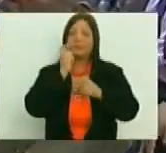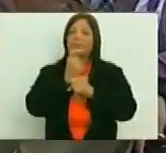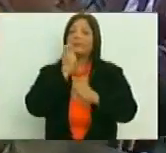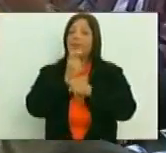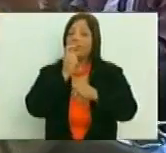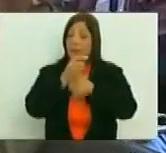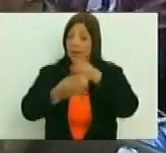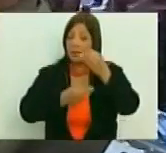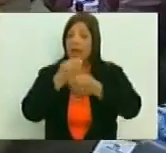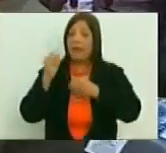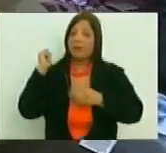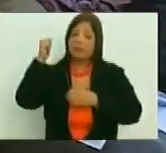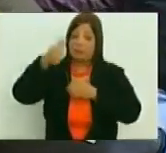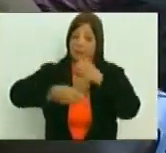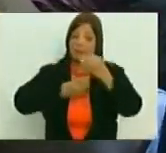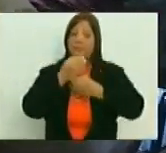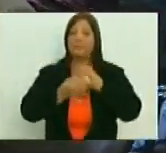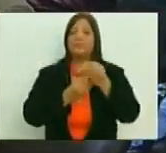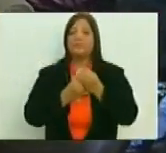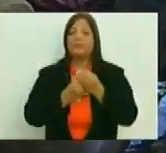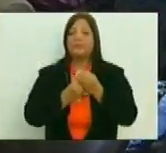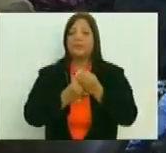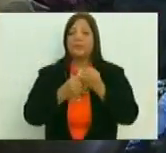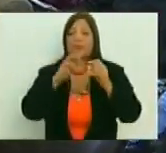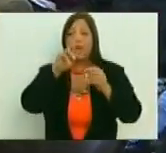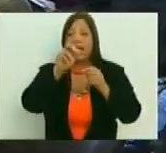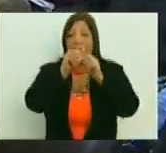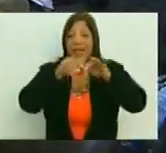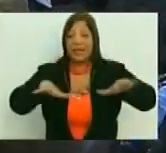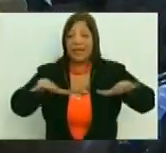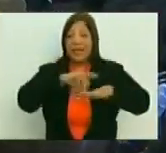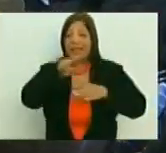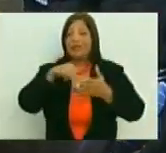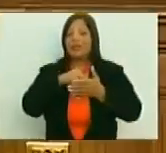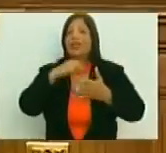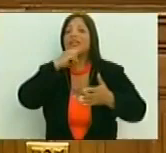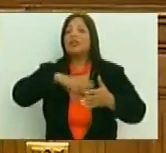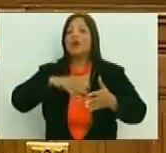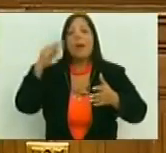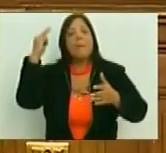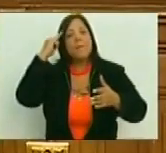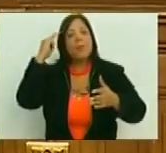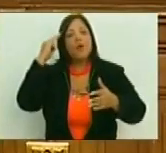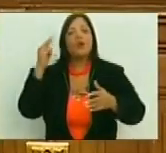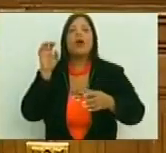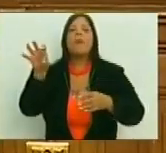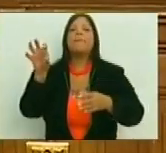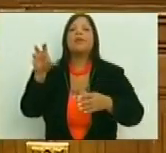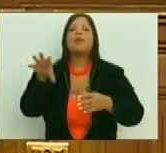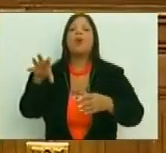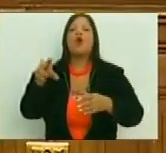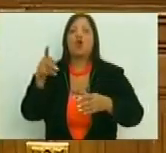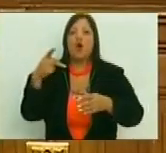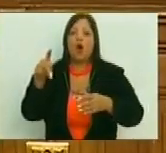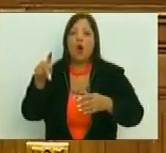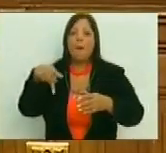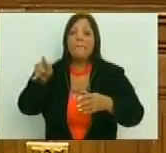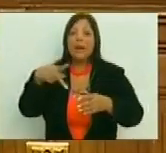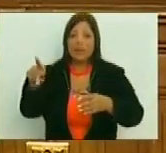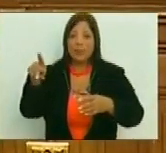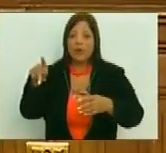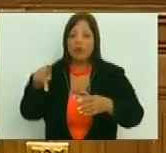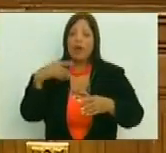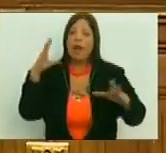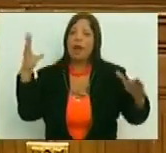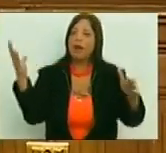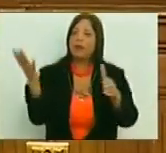nosotros hemos venido haciendo también desde la Red Nacional de Historia, Memoria y Patrimonio porque hay que